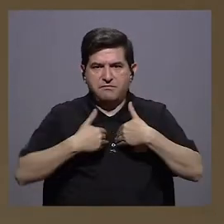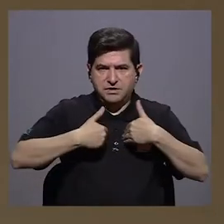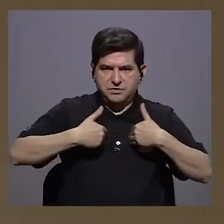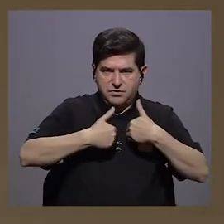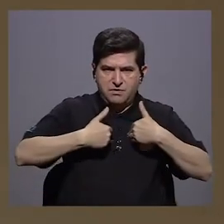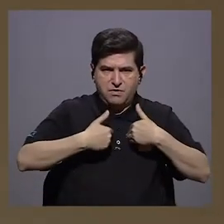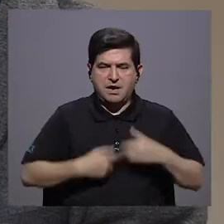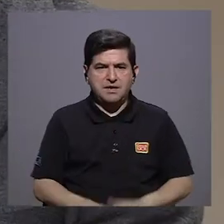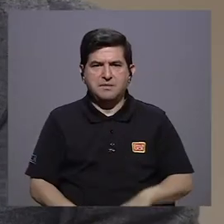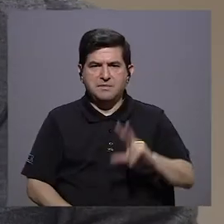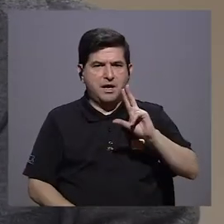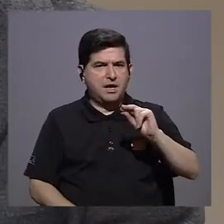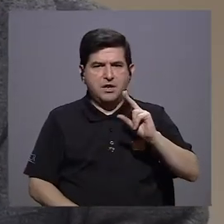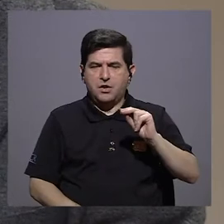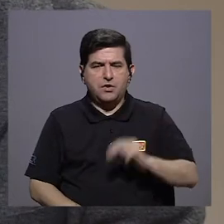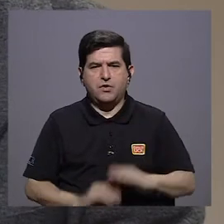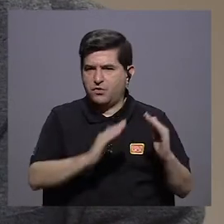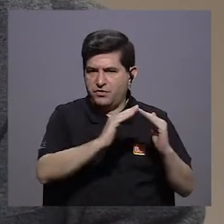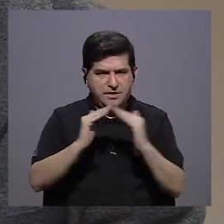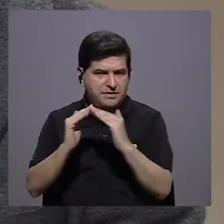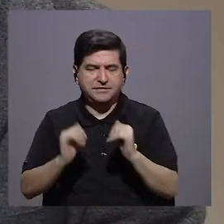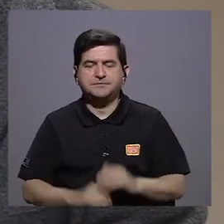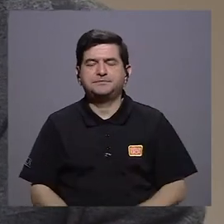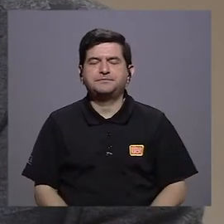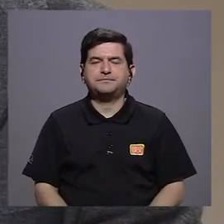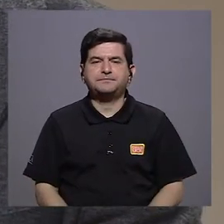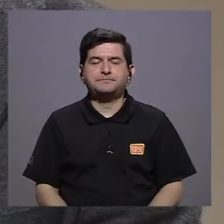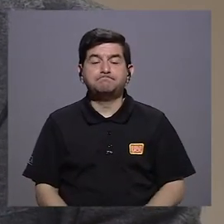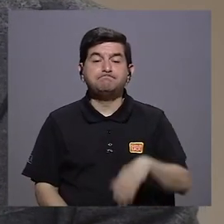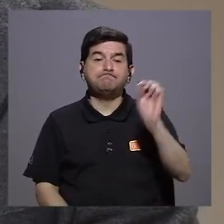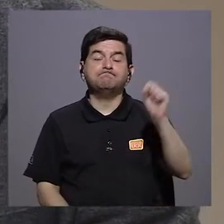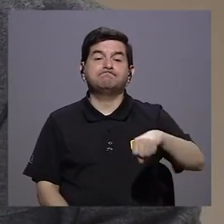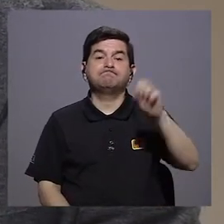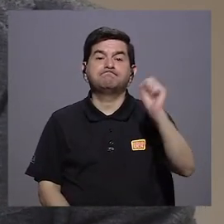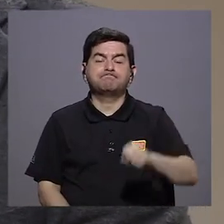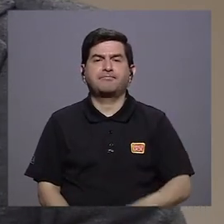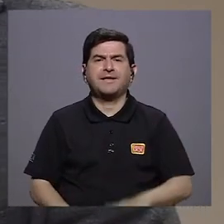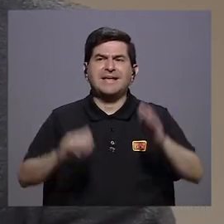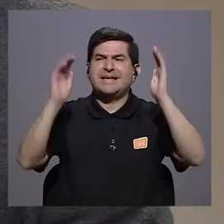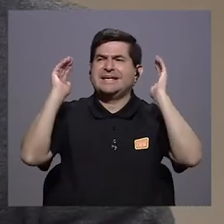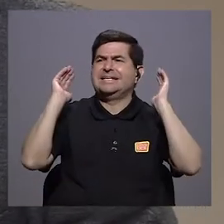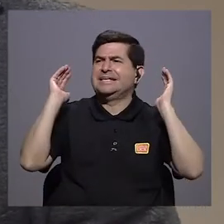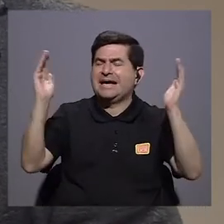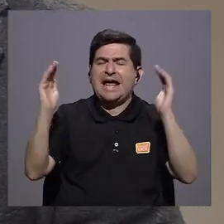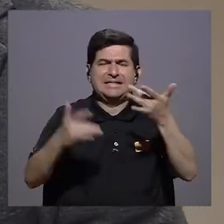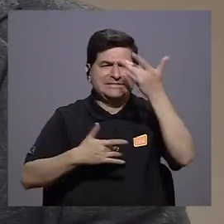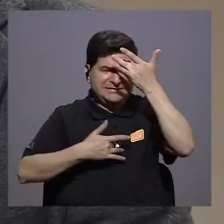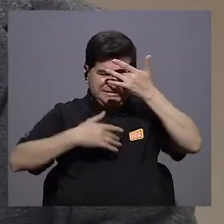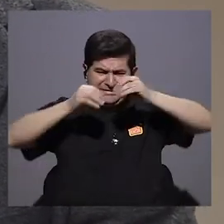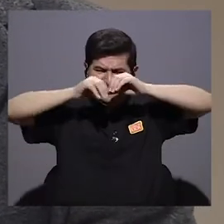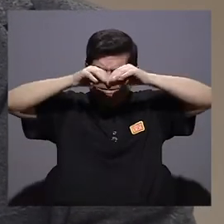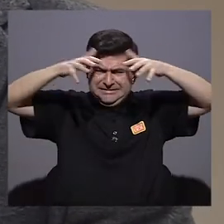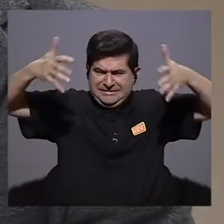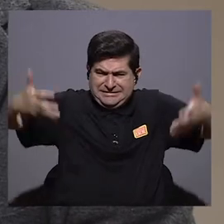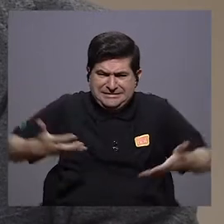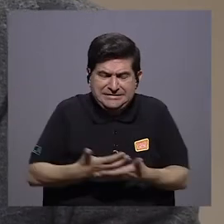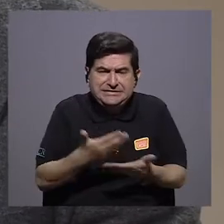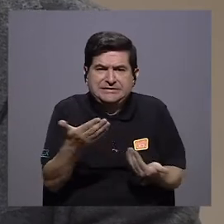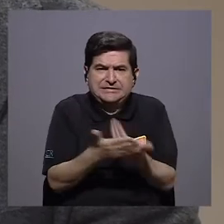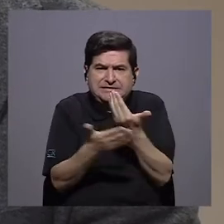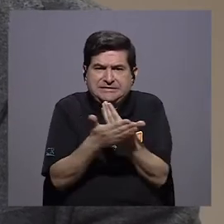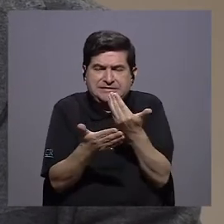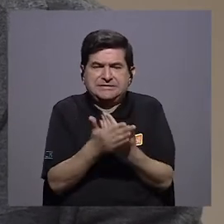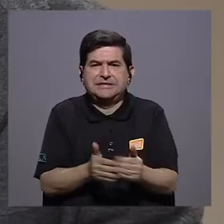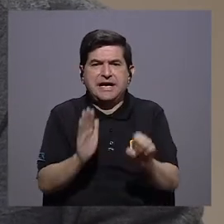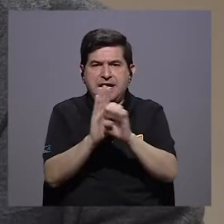salvaje. Exactamente. De las grandes epidemias que tenemos actualmente, digamos, las que tenemos muy recientemente,